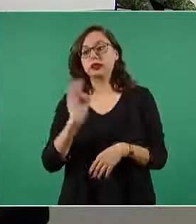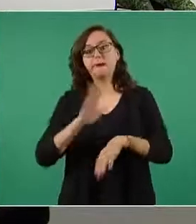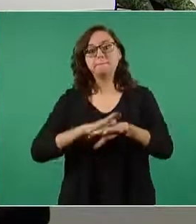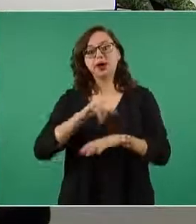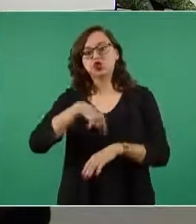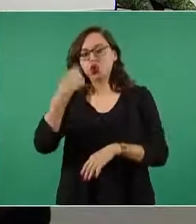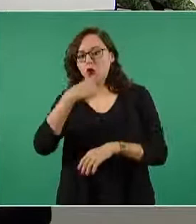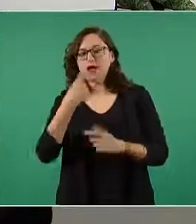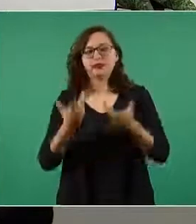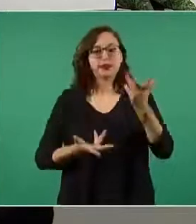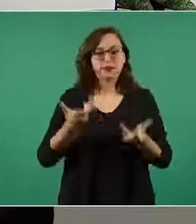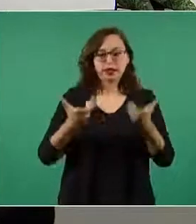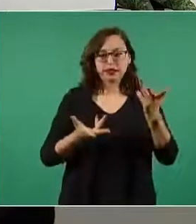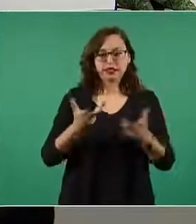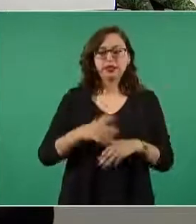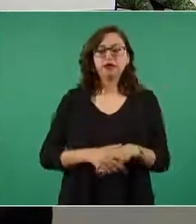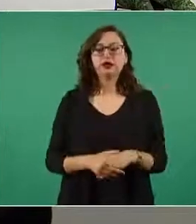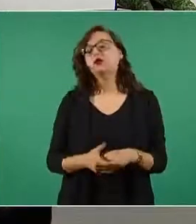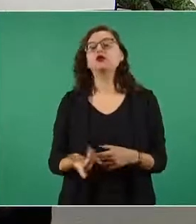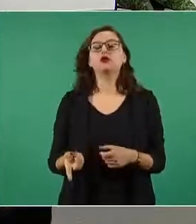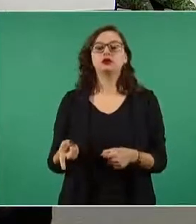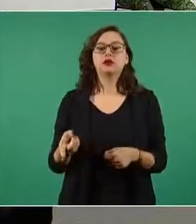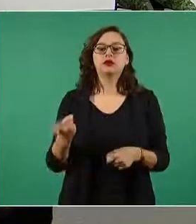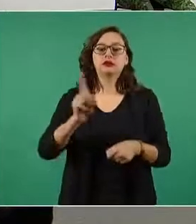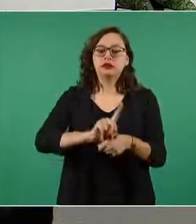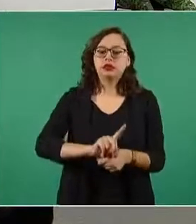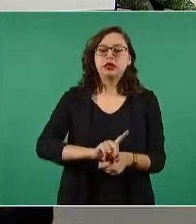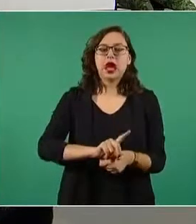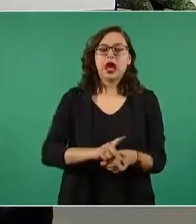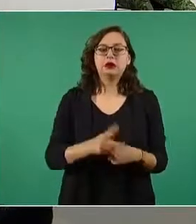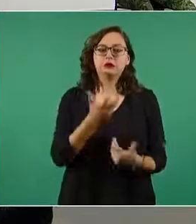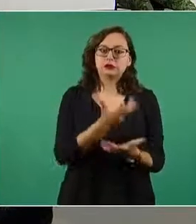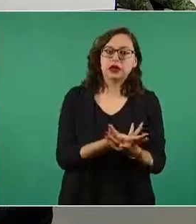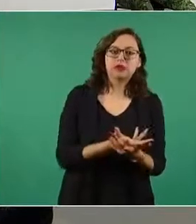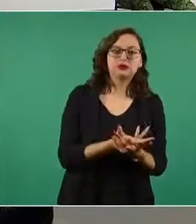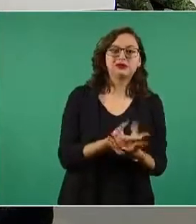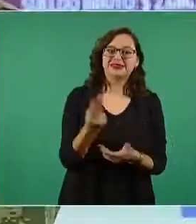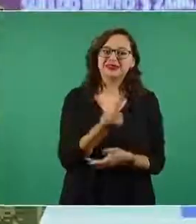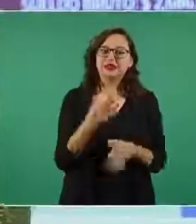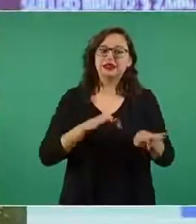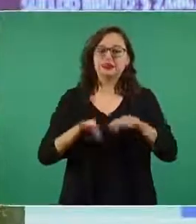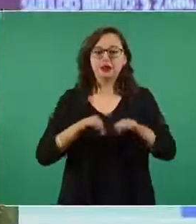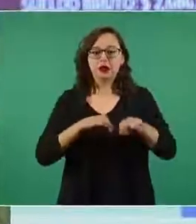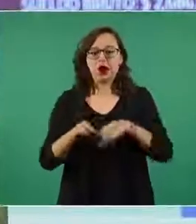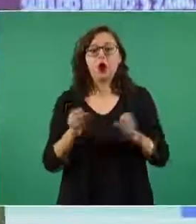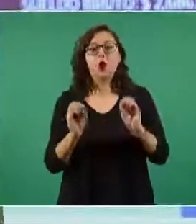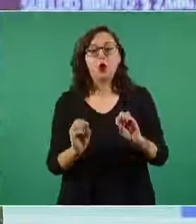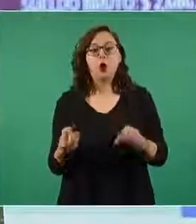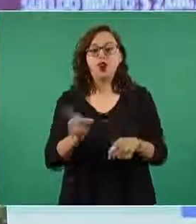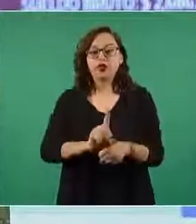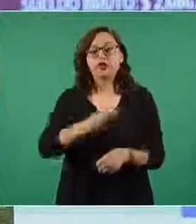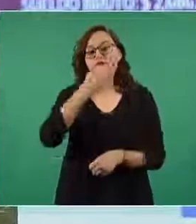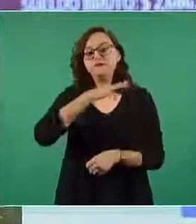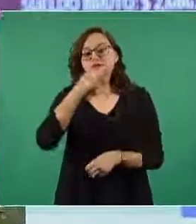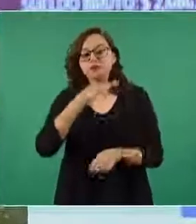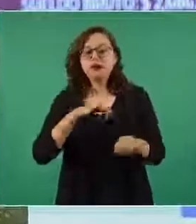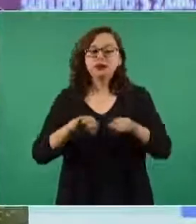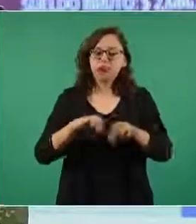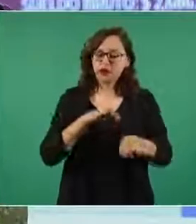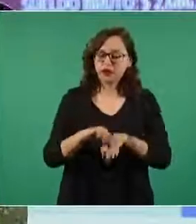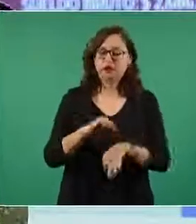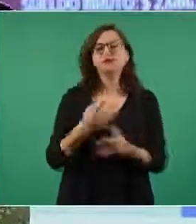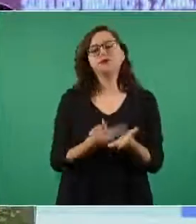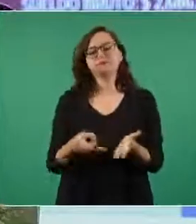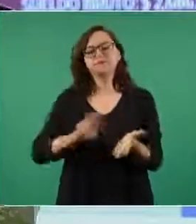y días no laborables días que no se siente a trabajar o que trabajen días festivos pero regresemos ¿cómo se integra